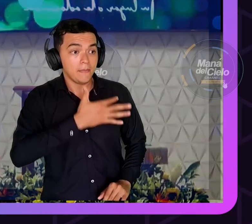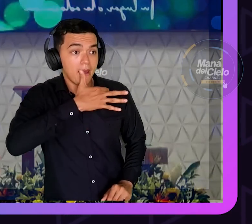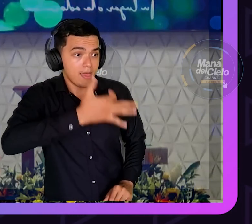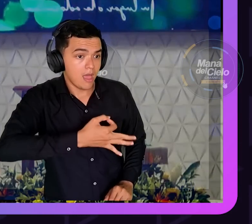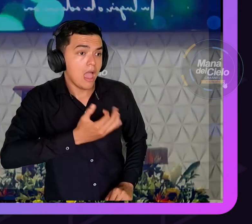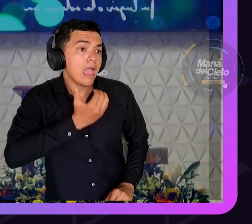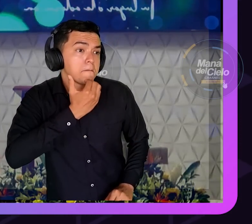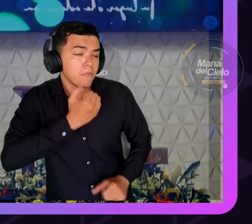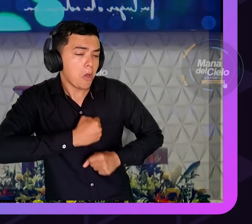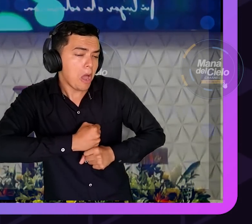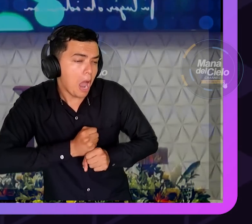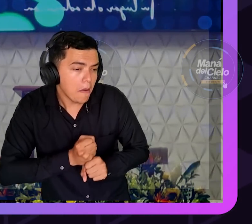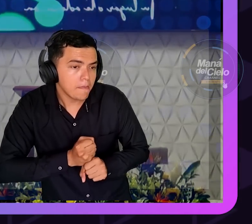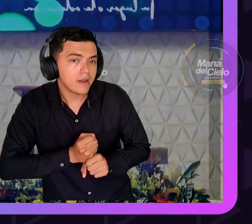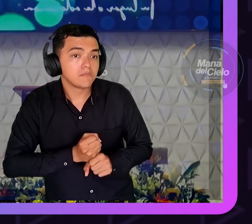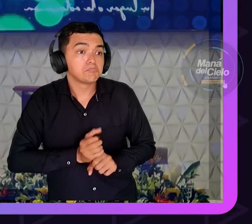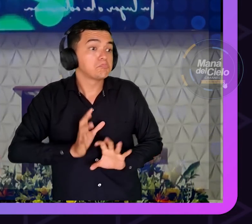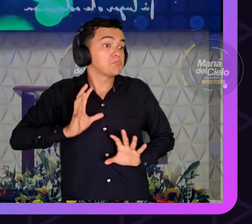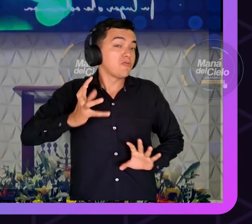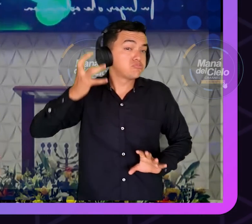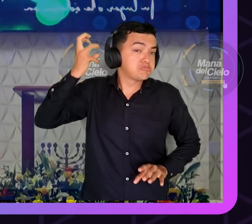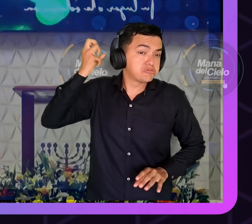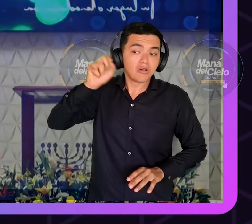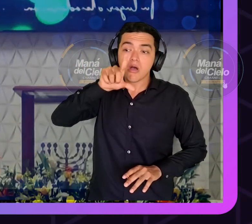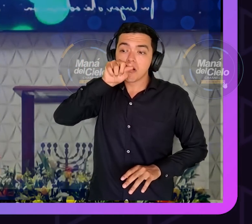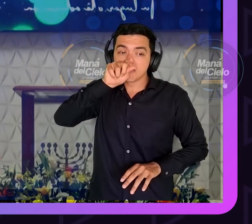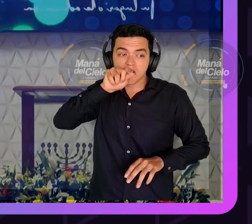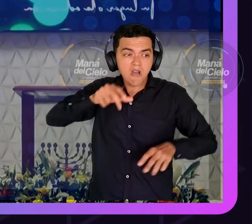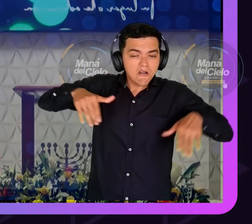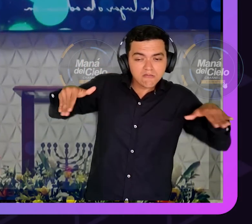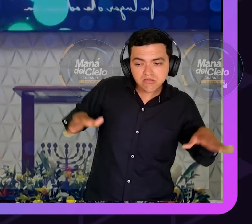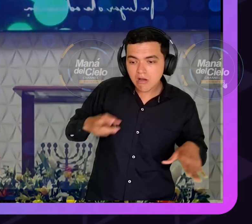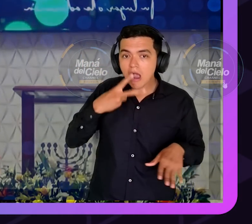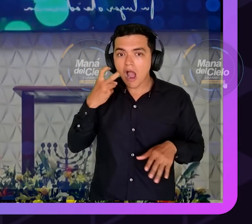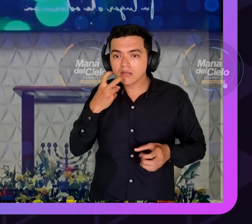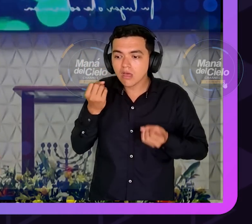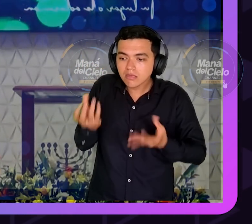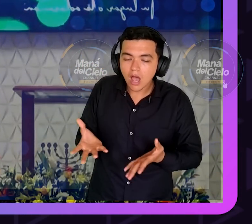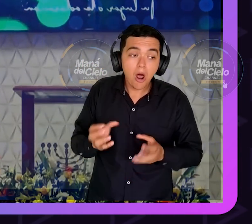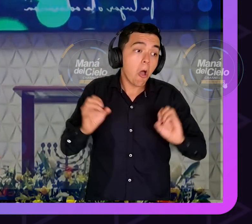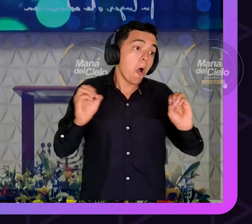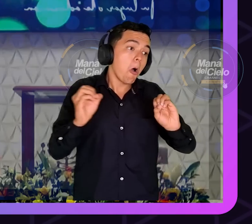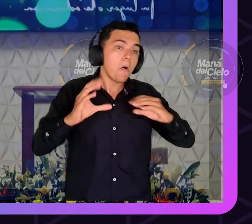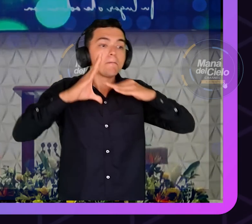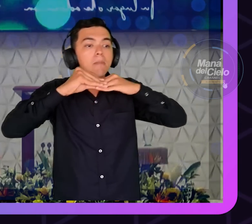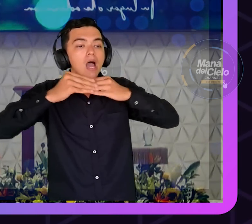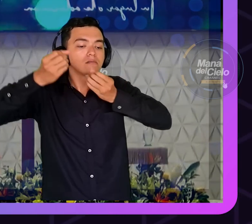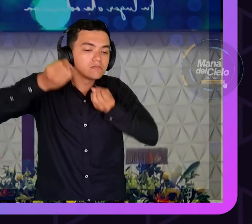daban testimonio de Jesucristo y Dios iba con ellos